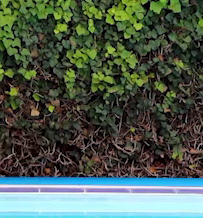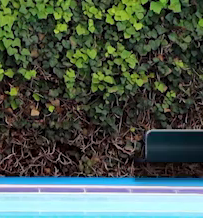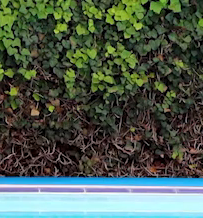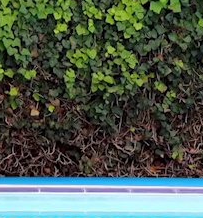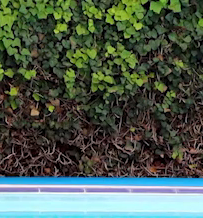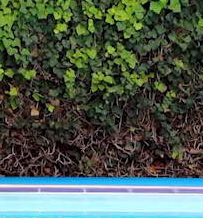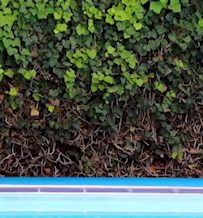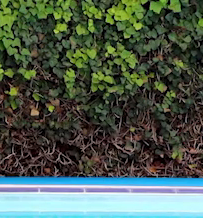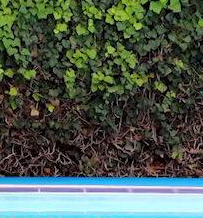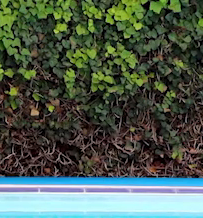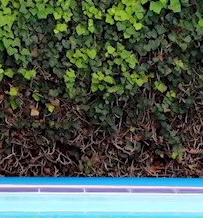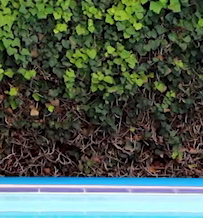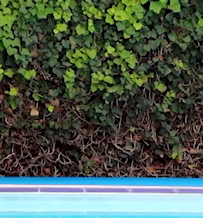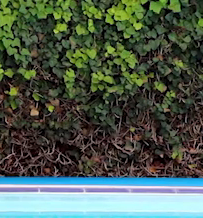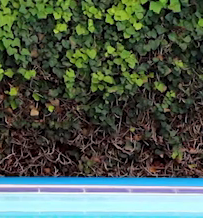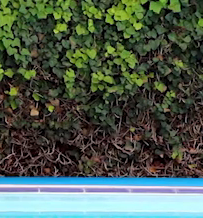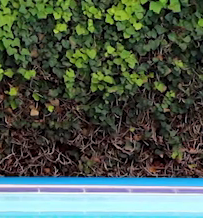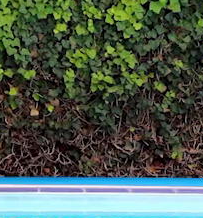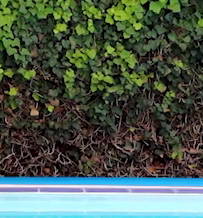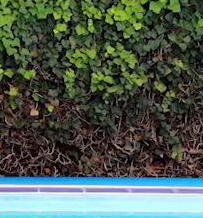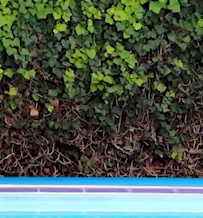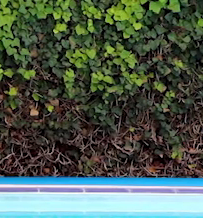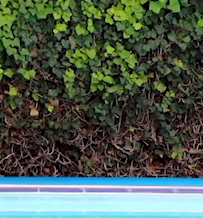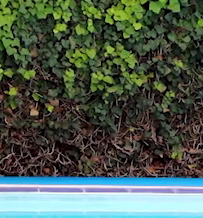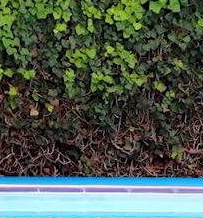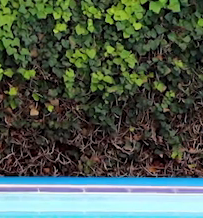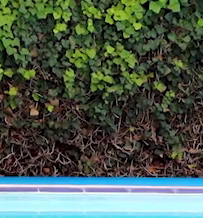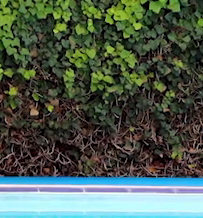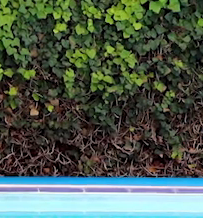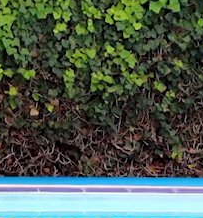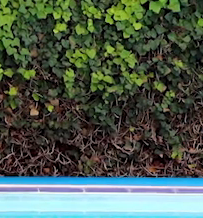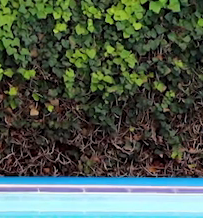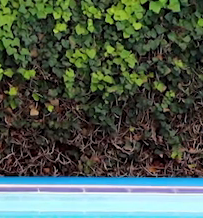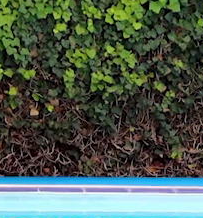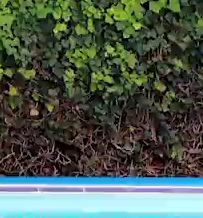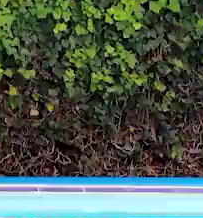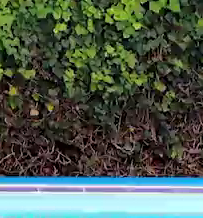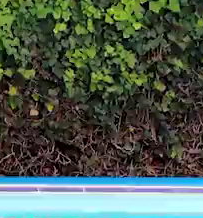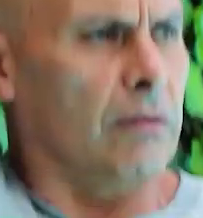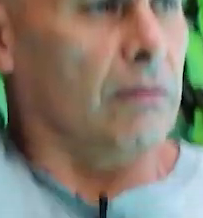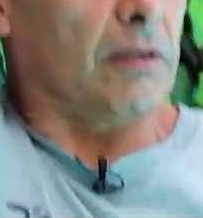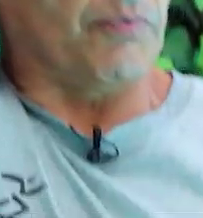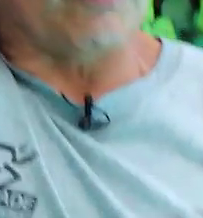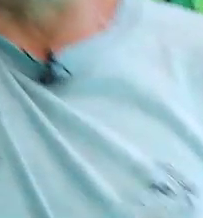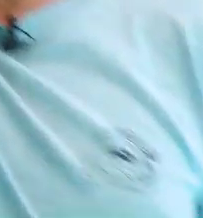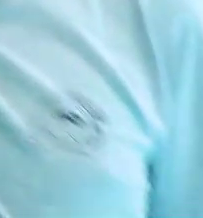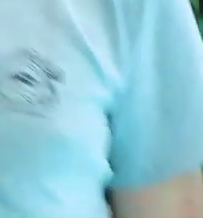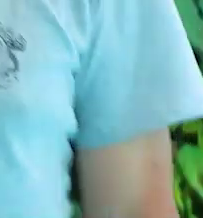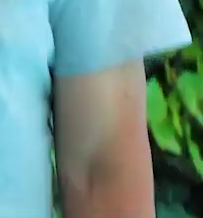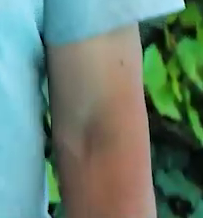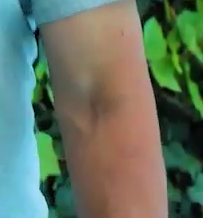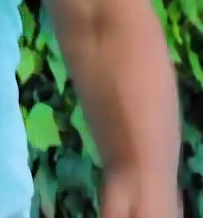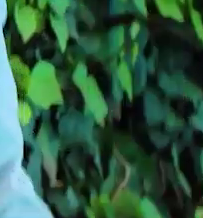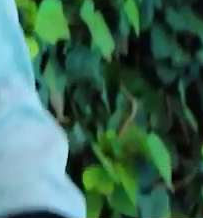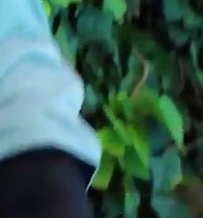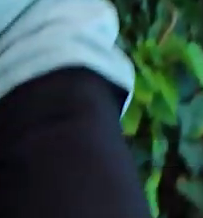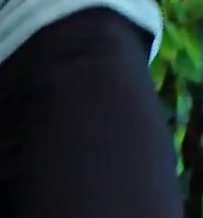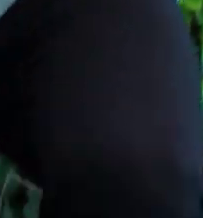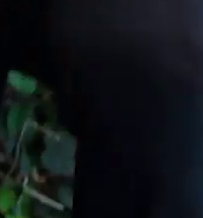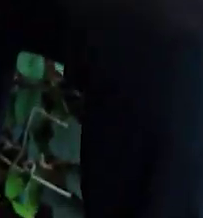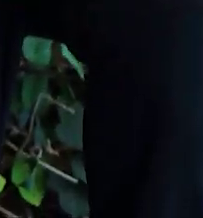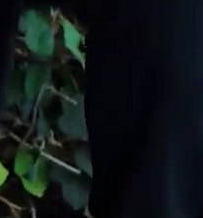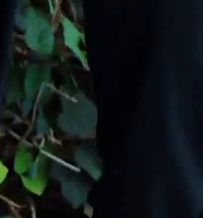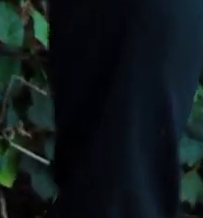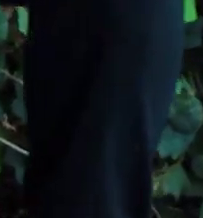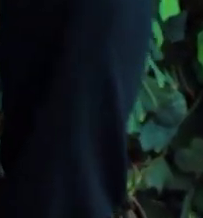pierna derecha y la mano derecha igual. Y al mismo tiempo vamos a elevar talón del pie contrario. Izquierda